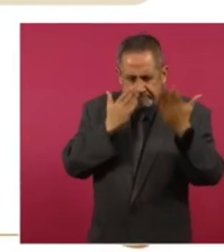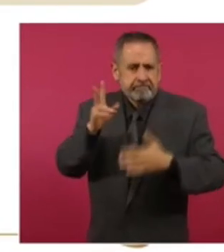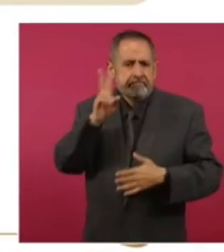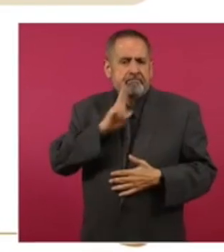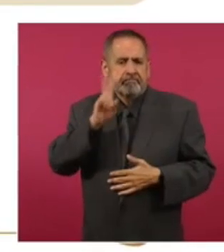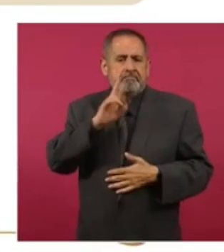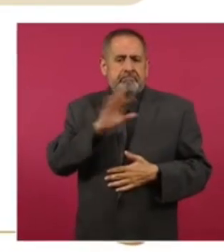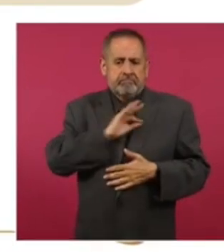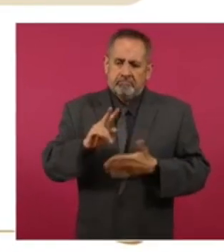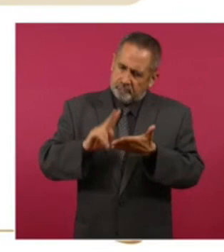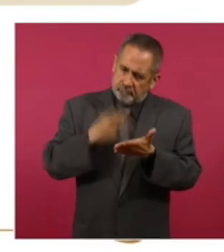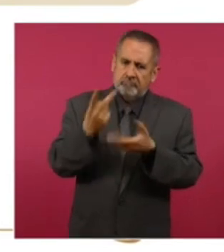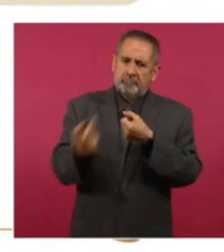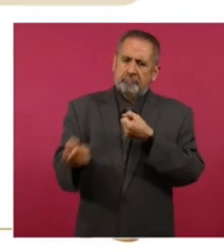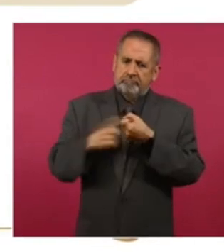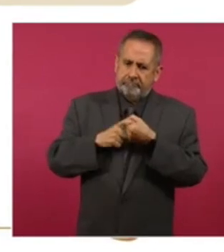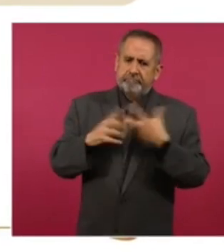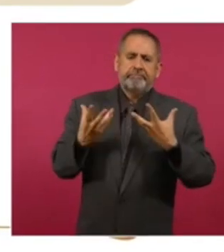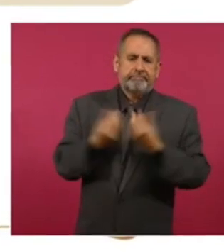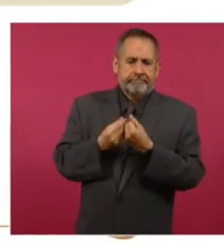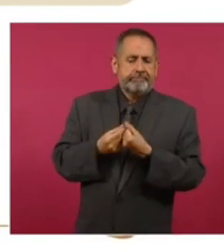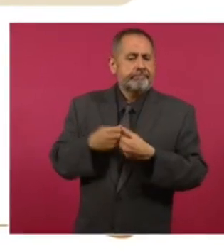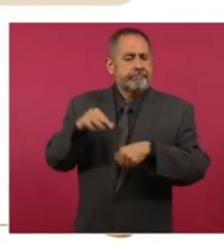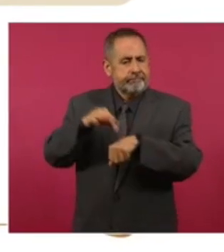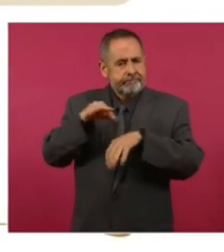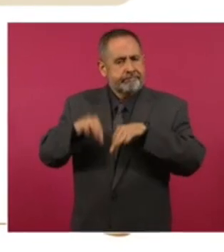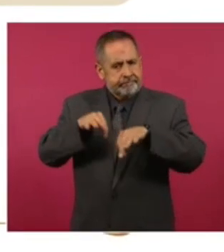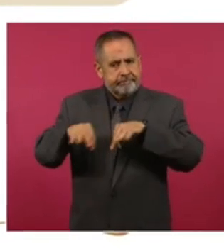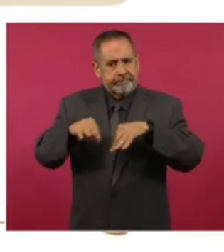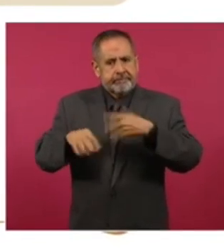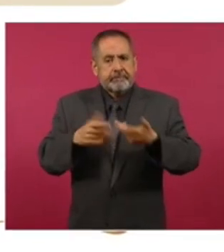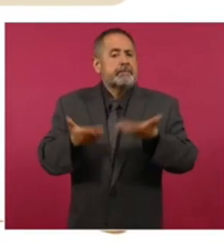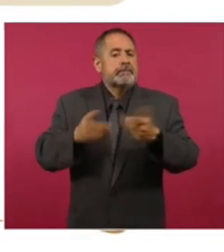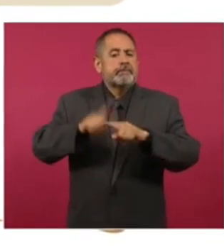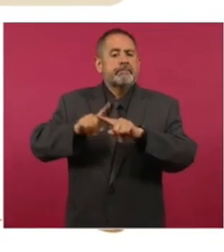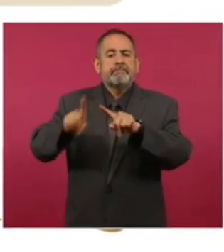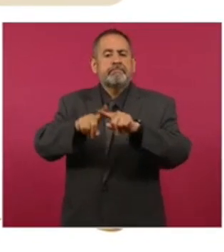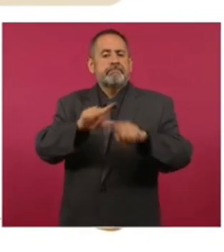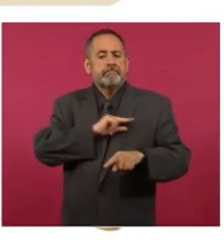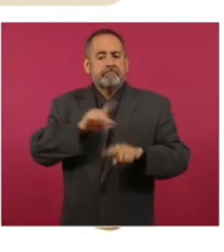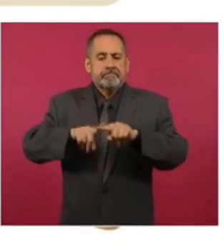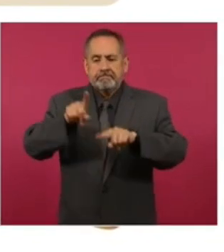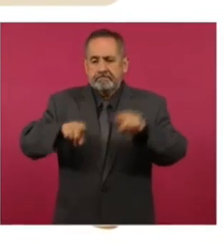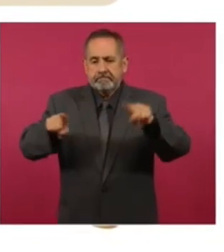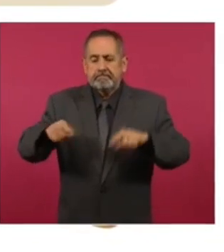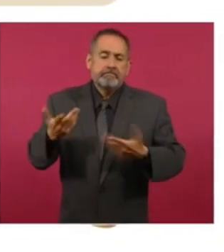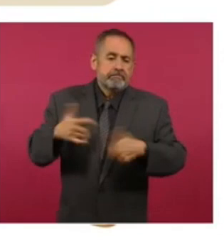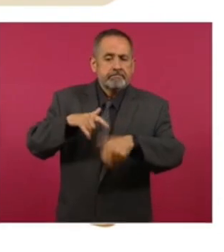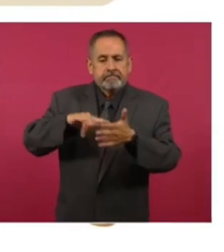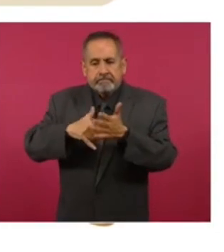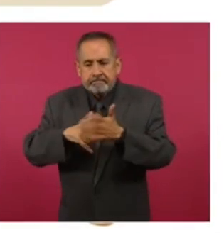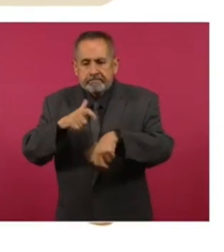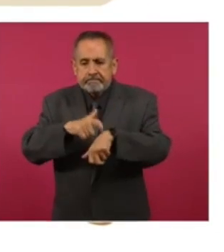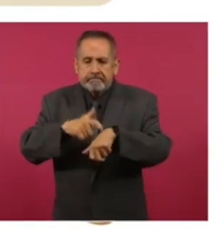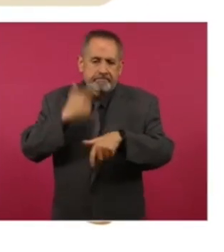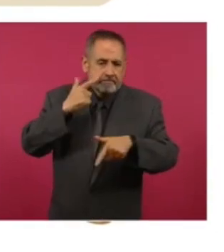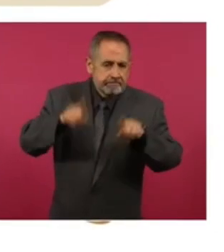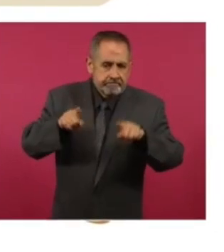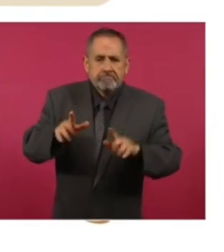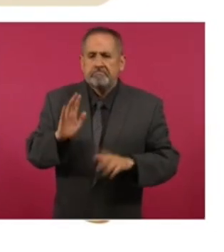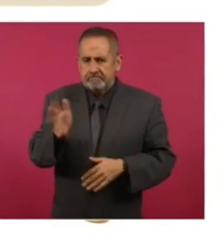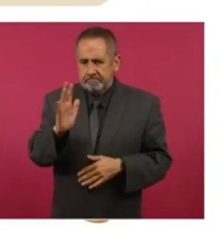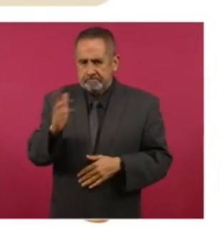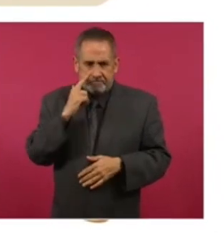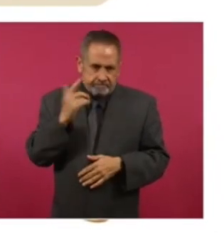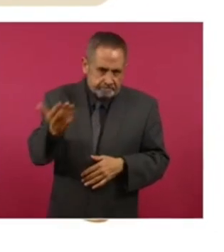441 pesos mensuales netos, 20 días de aguinaldo, vacaciones y sobre todo, no se